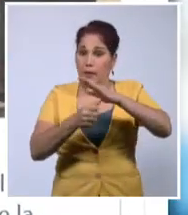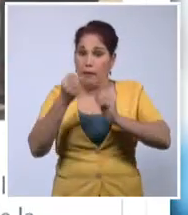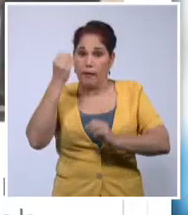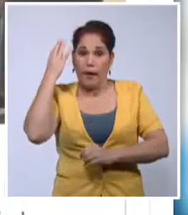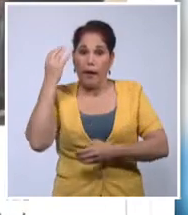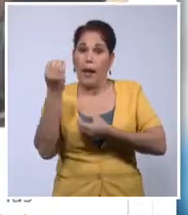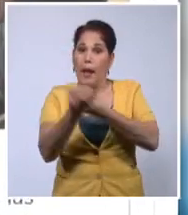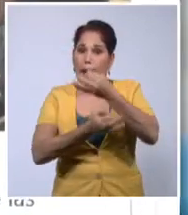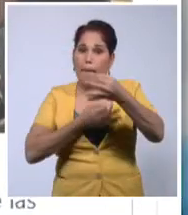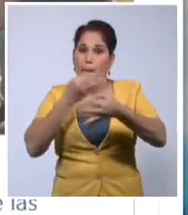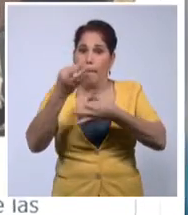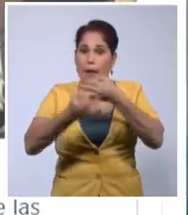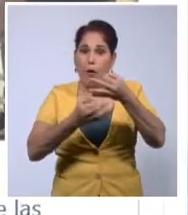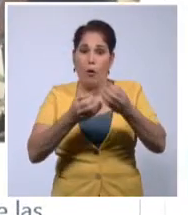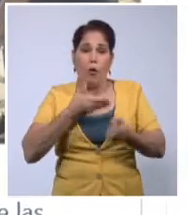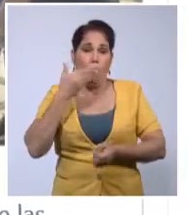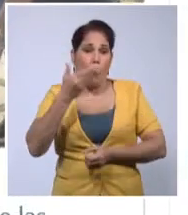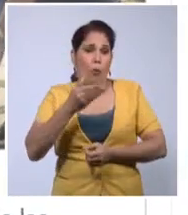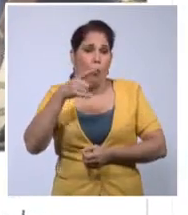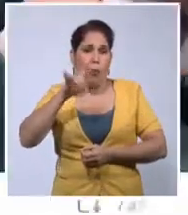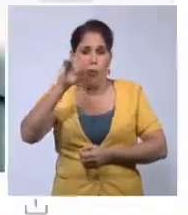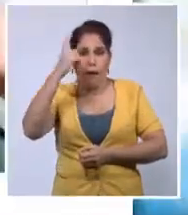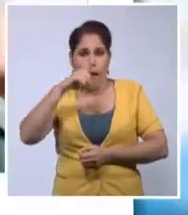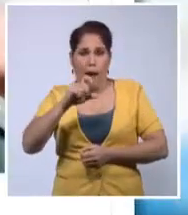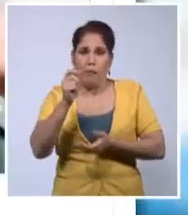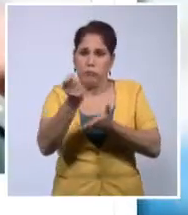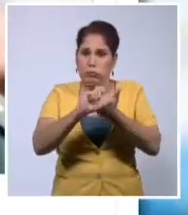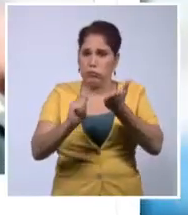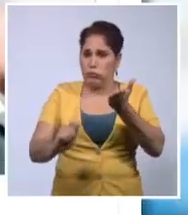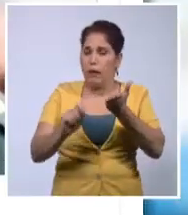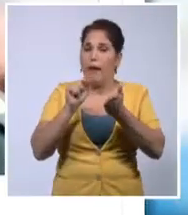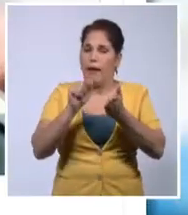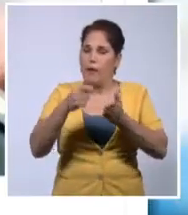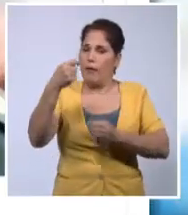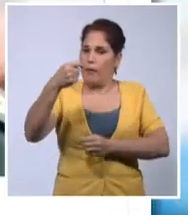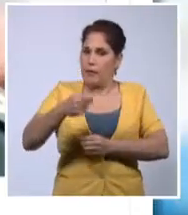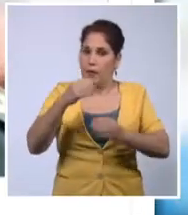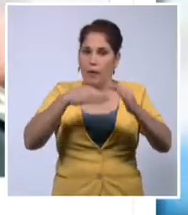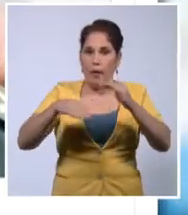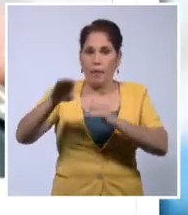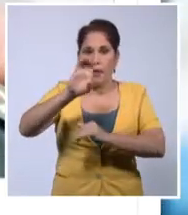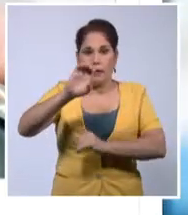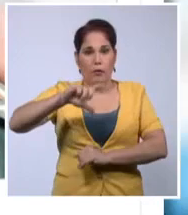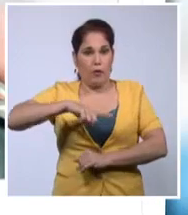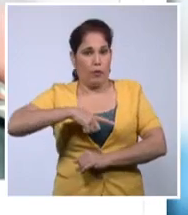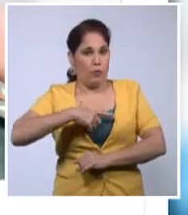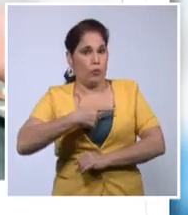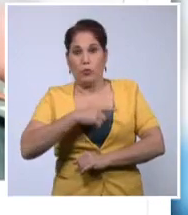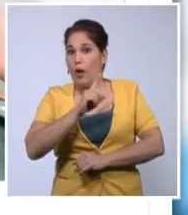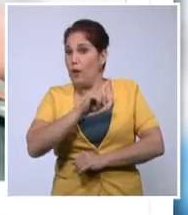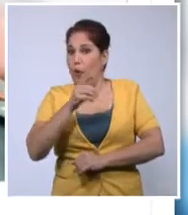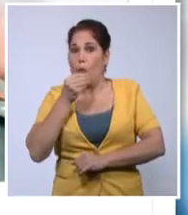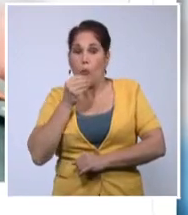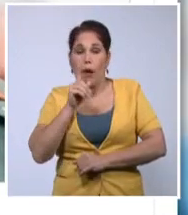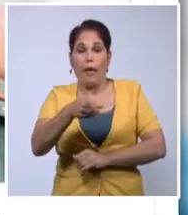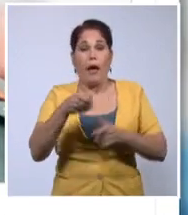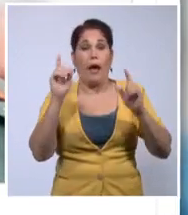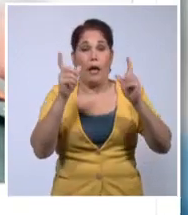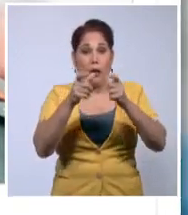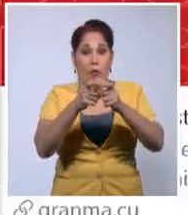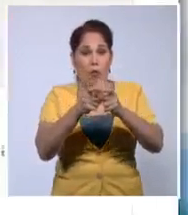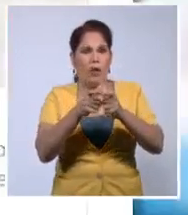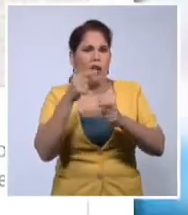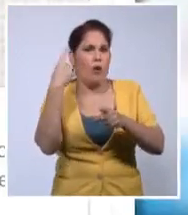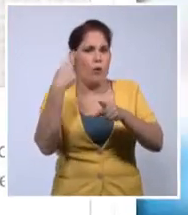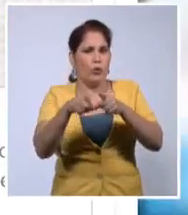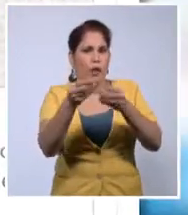también la declaración de la Unión de Periodistas de Cuba en respaldo a la decisión del Ministerio de Cultura de no reunirse con quienes